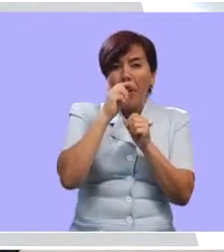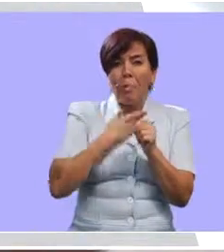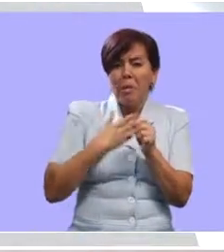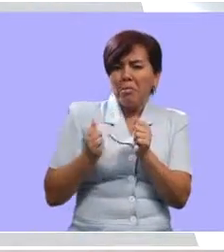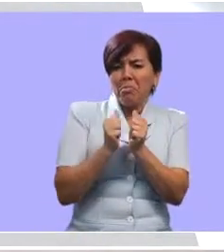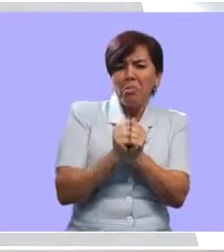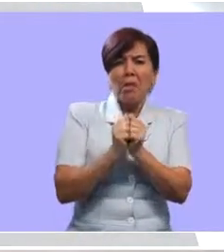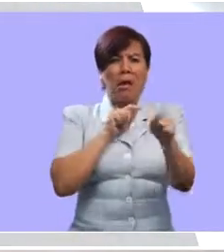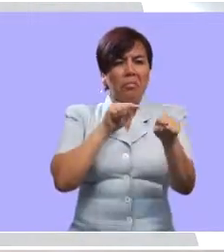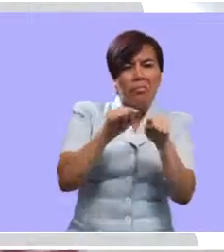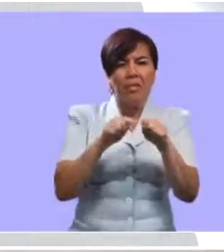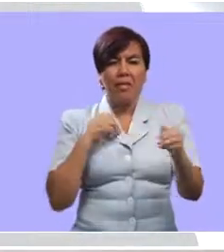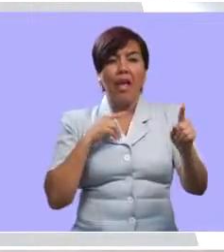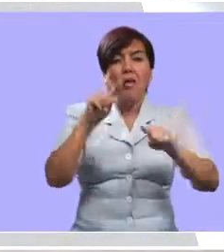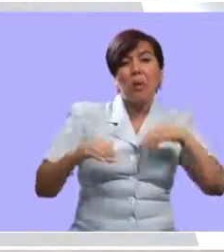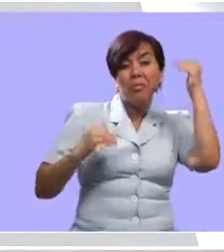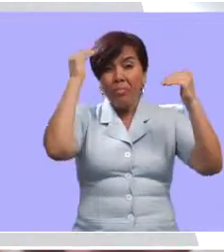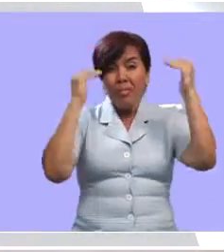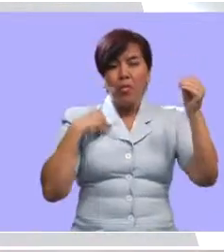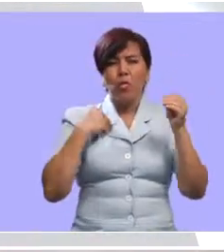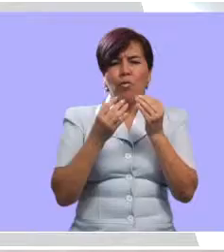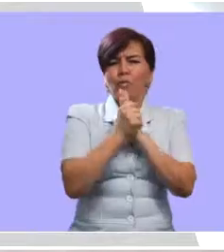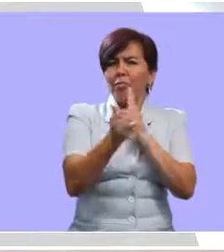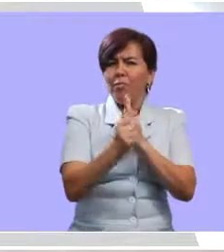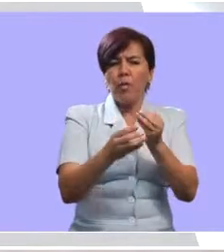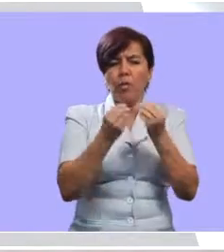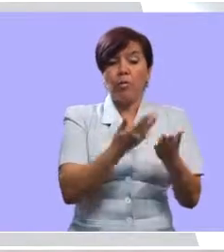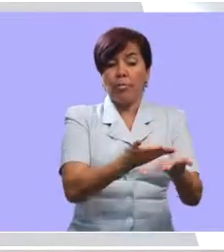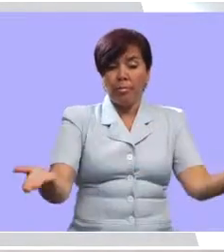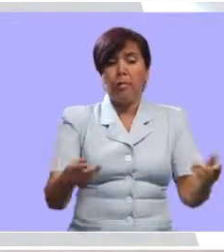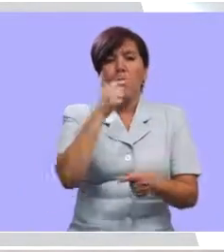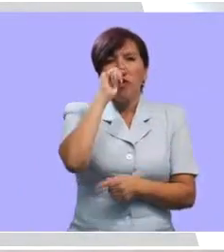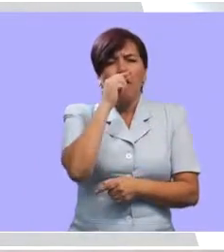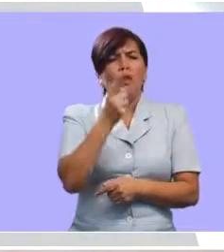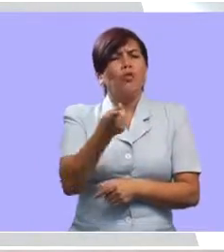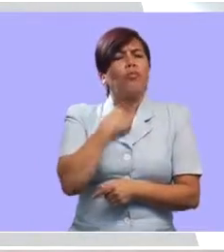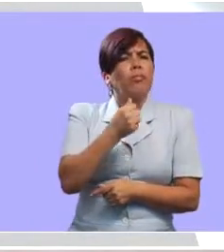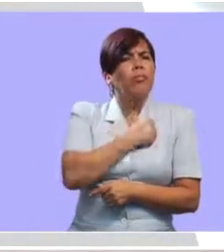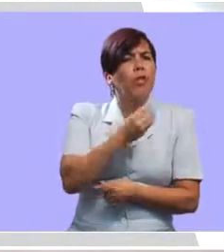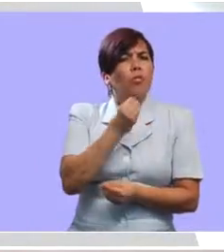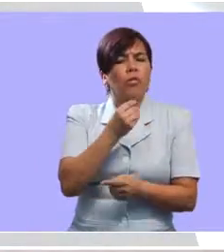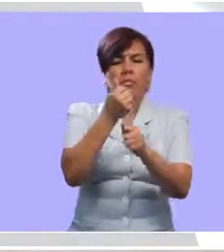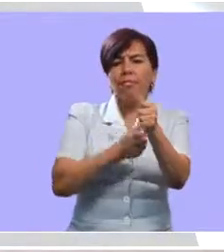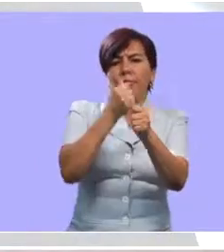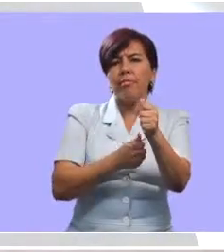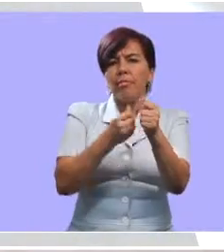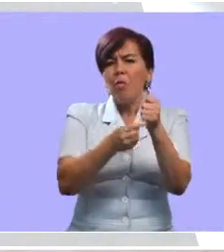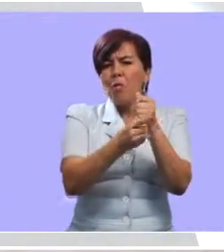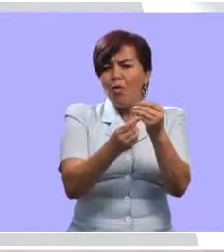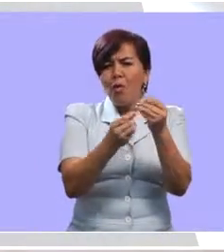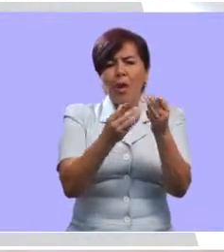lado, van a competir, van a desarrollar pues habilidades y destrezas y eso es importante. O mientras un niño está en casa, de pronto en